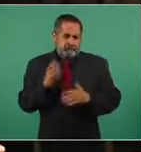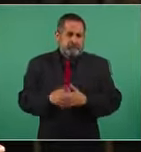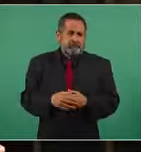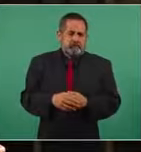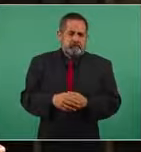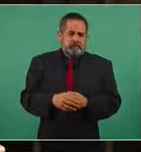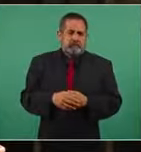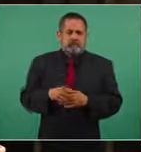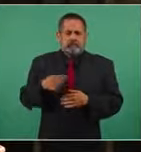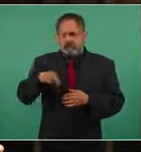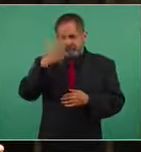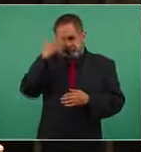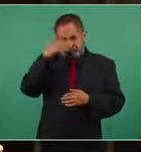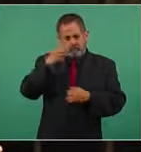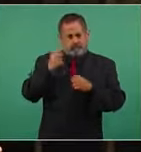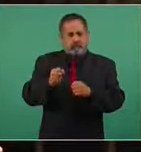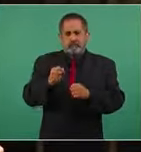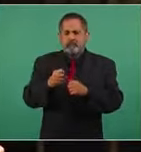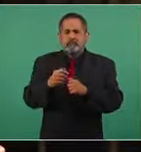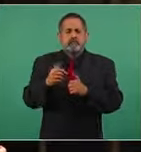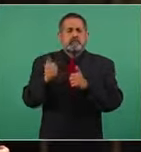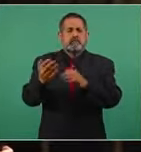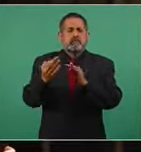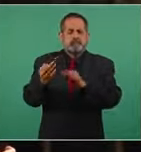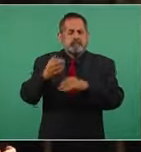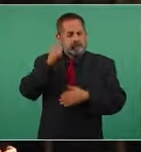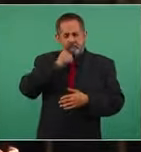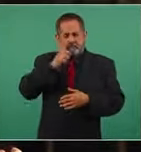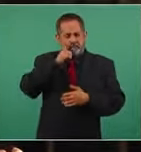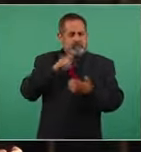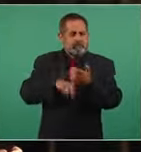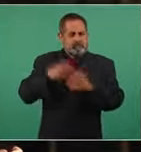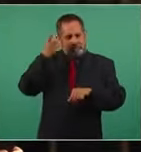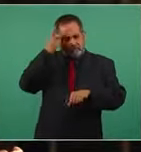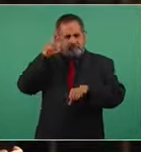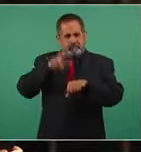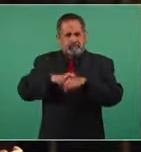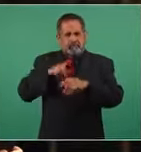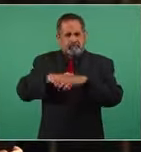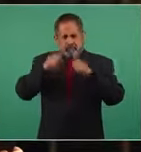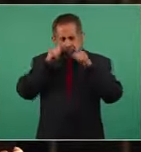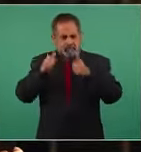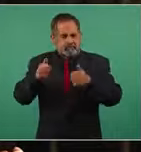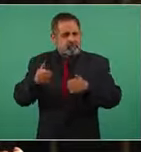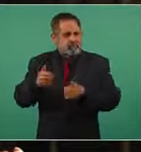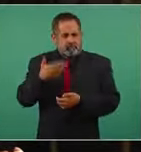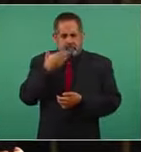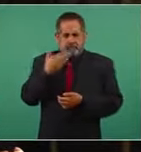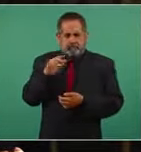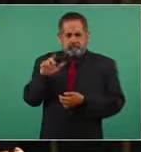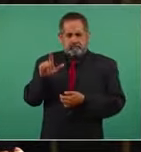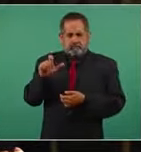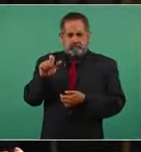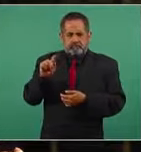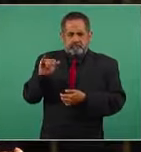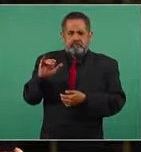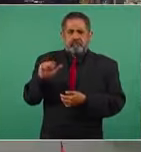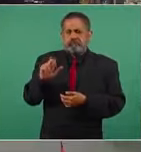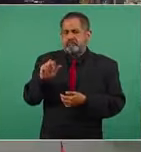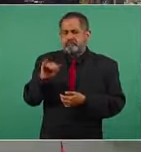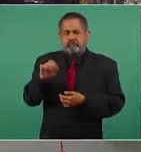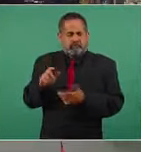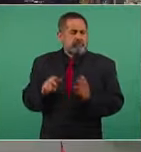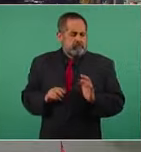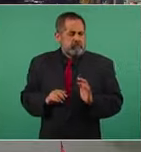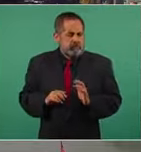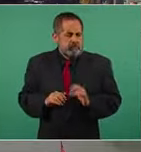Seguramente estaba afuera como siempre la directora de Atención Ciudadana, Leticia Ramírez, pero